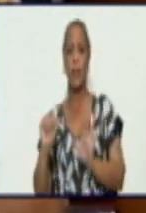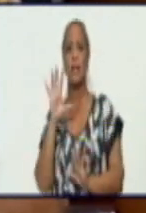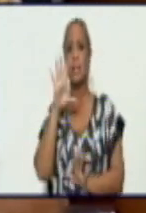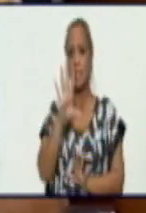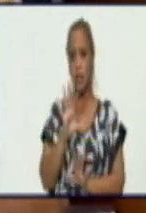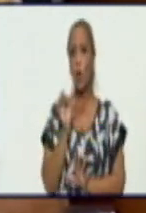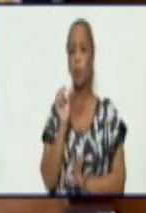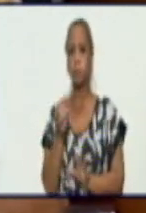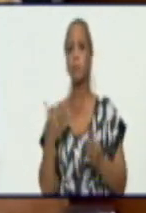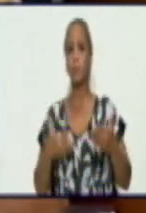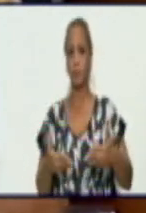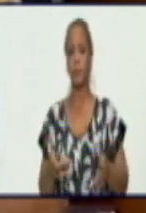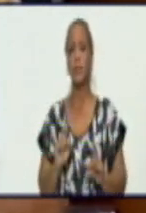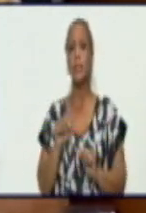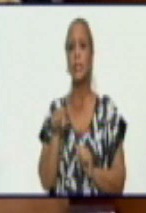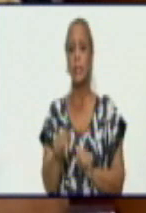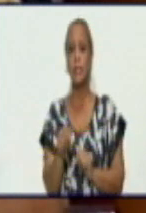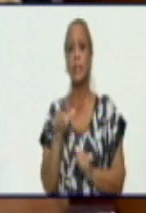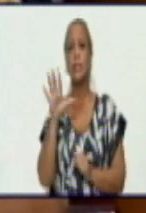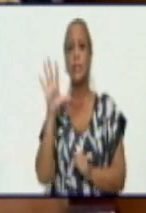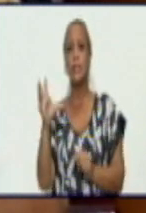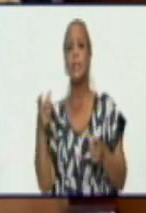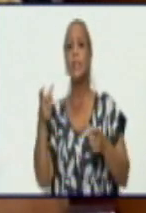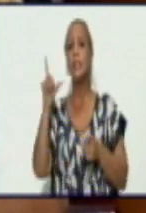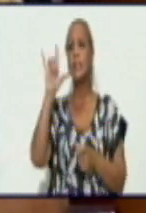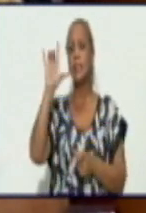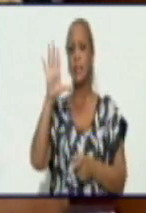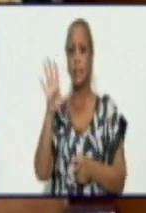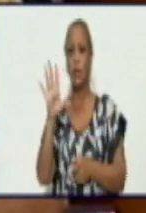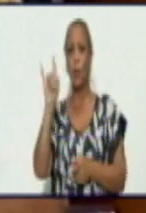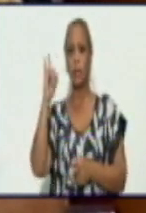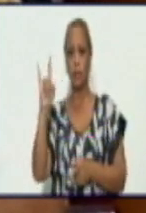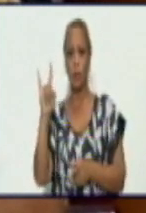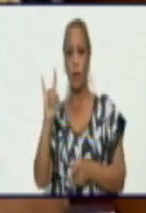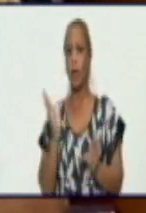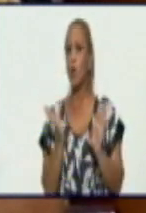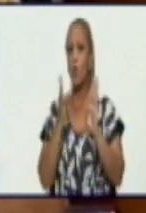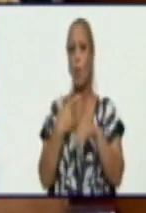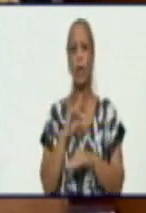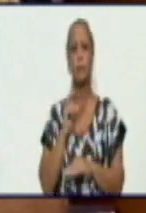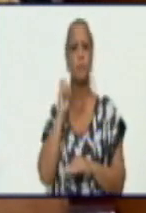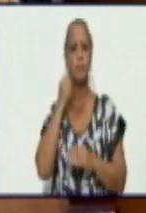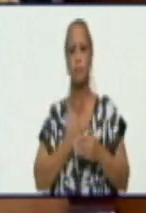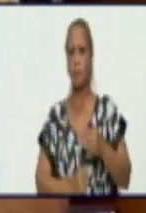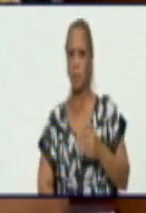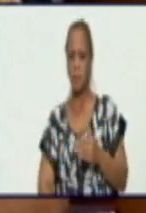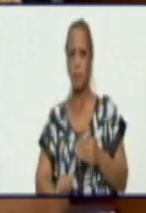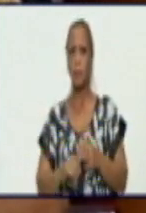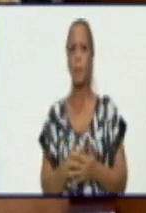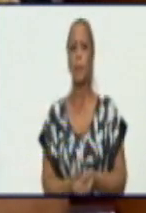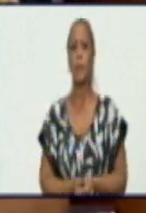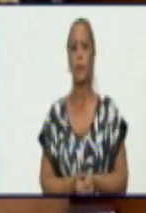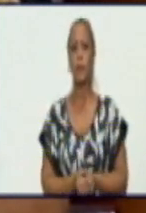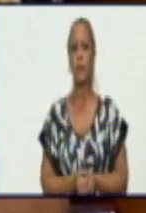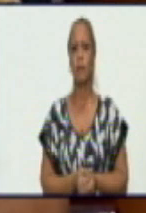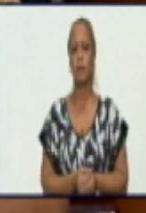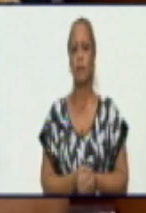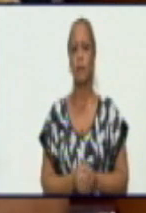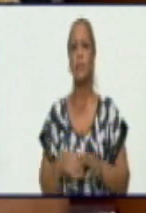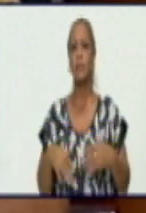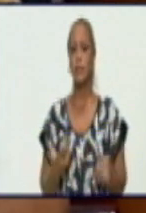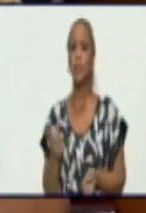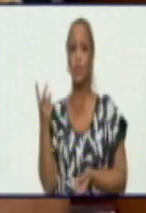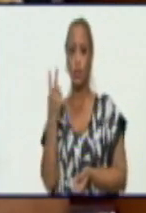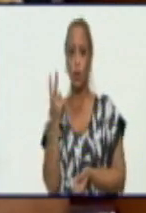y se acumulan 59. No hubo puérperas con diagnóstico de COVID y se acumulan 2 en lo que va de